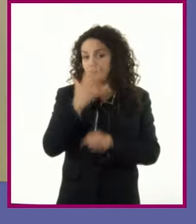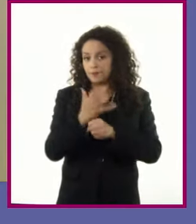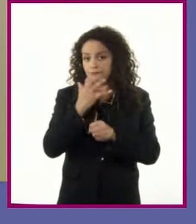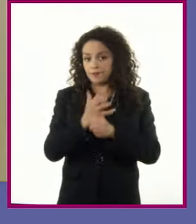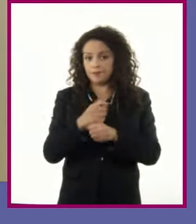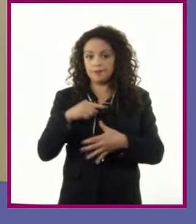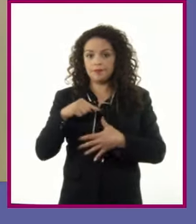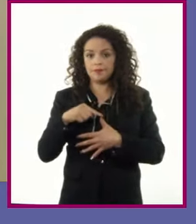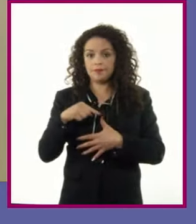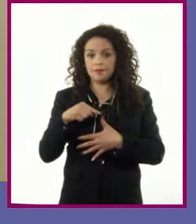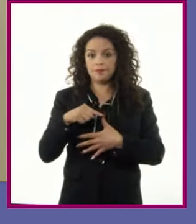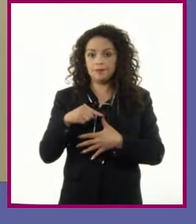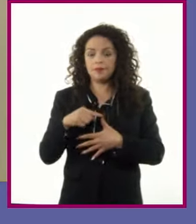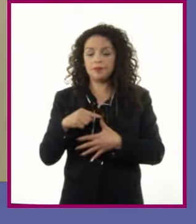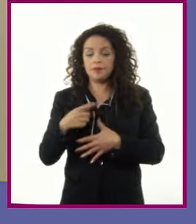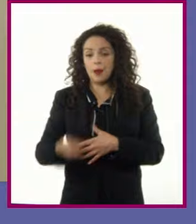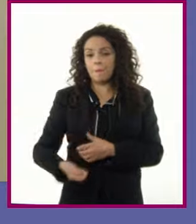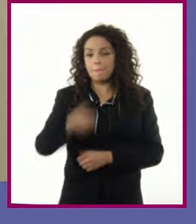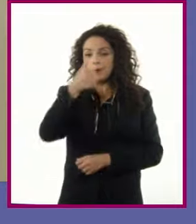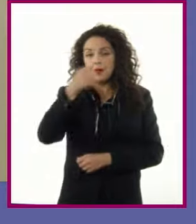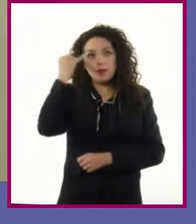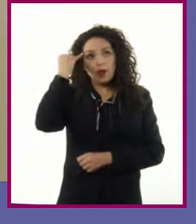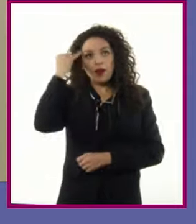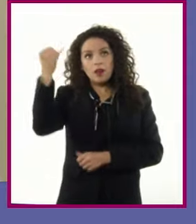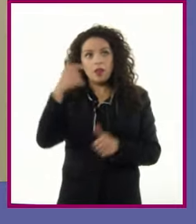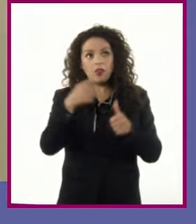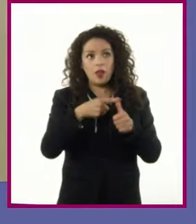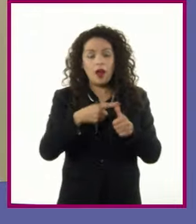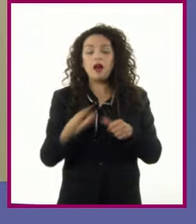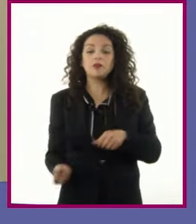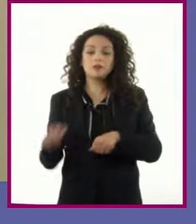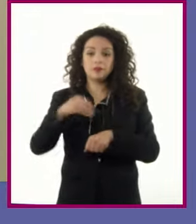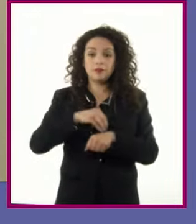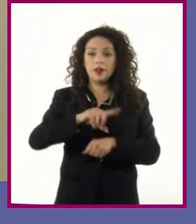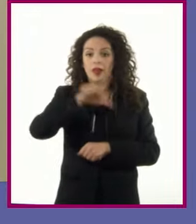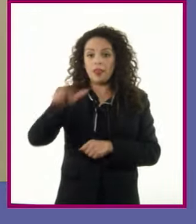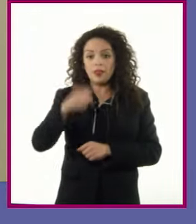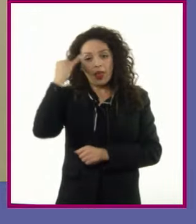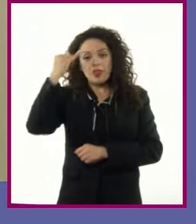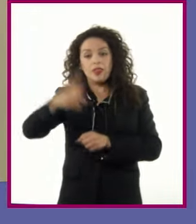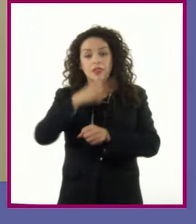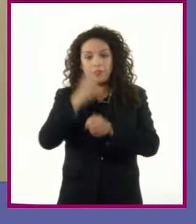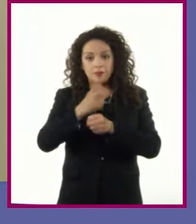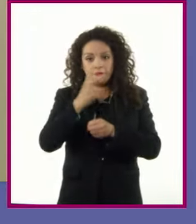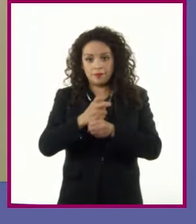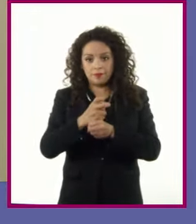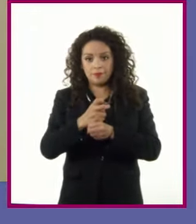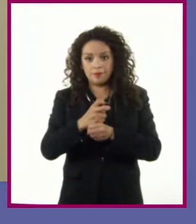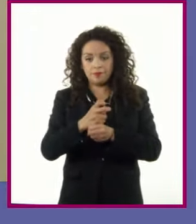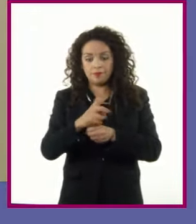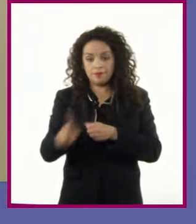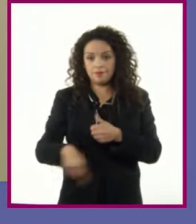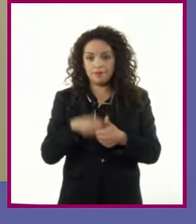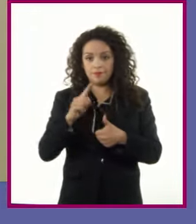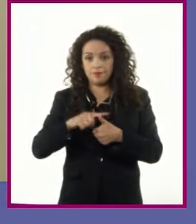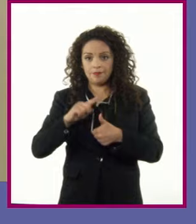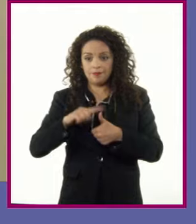Coloca primero las ideas primarias y después las ideas secundarias Número 6